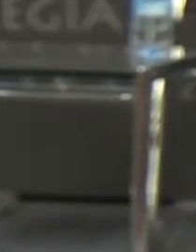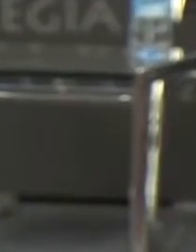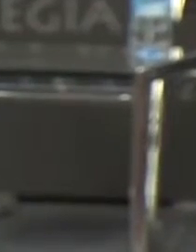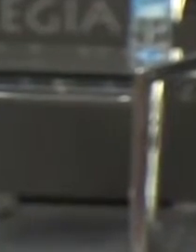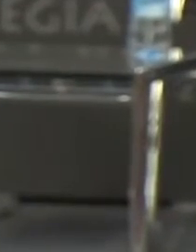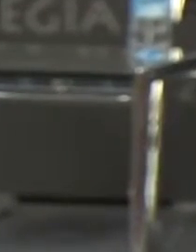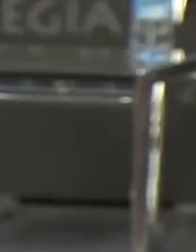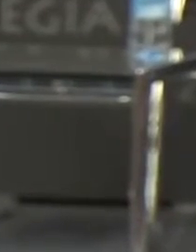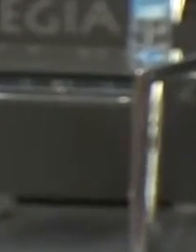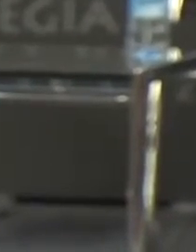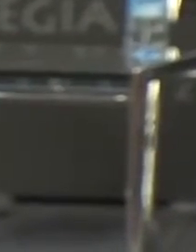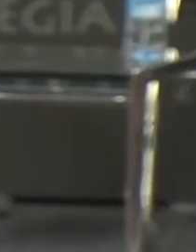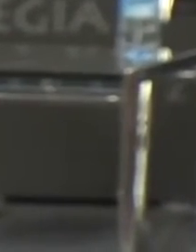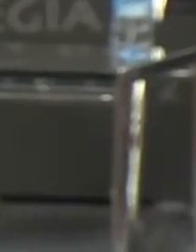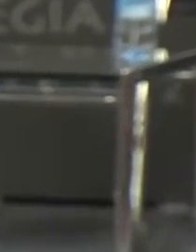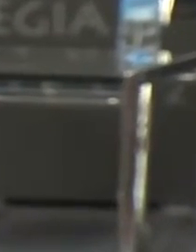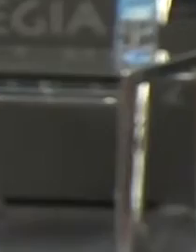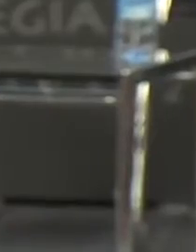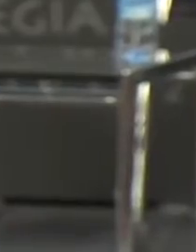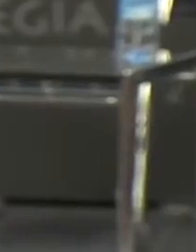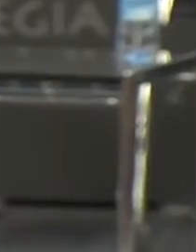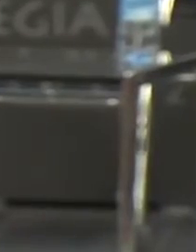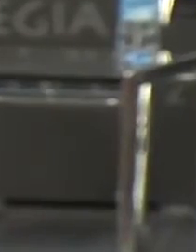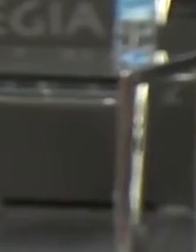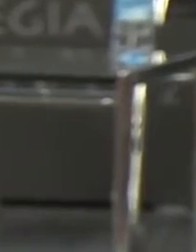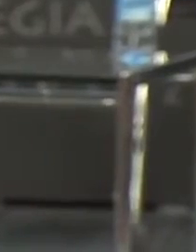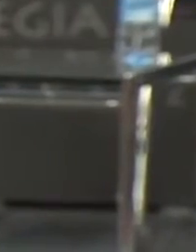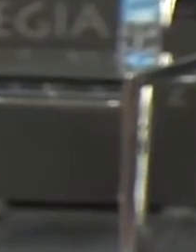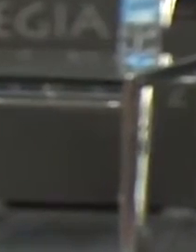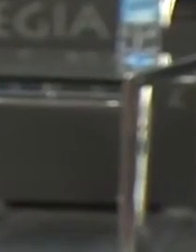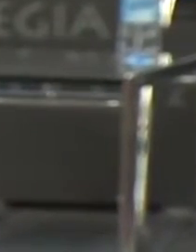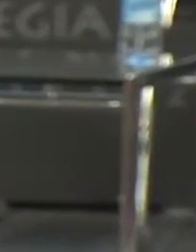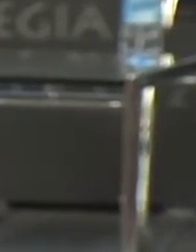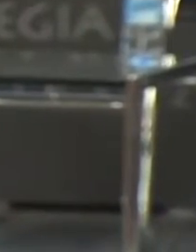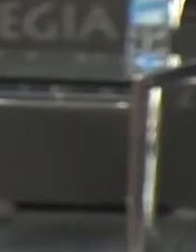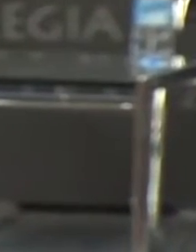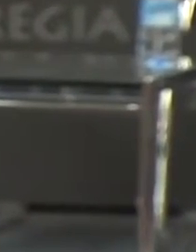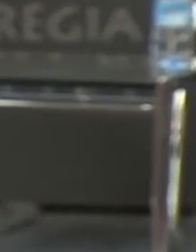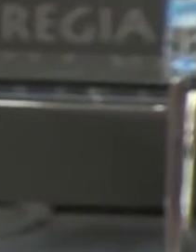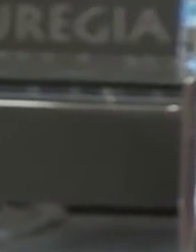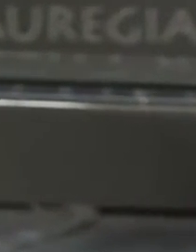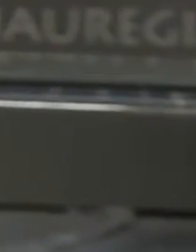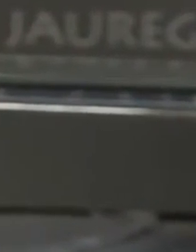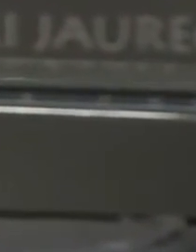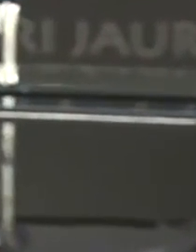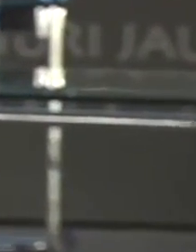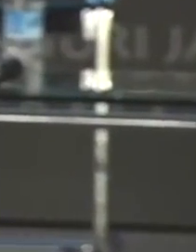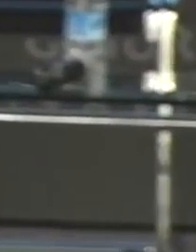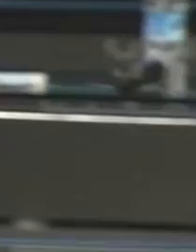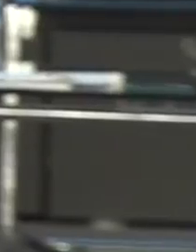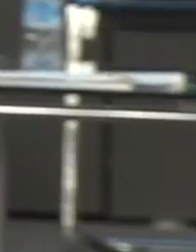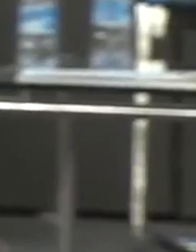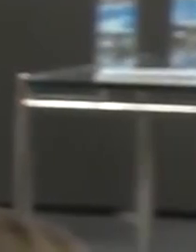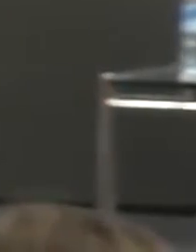dinámica para no robarle tiempo a Francisco y ya os lo contaré después. Así es que, sin más, le dejo